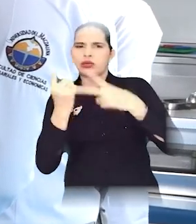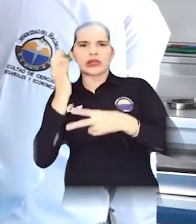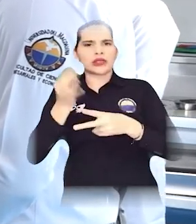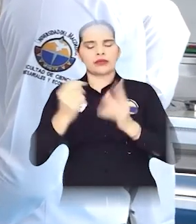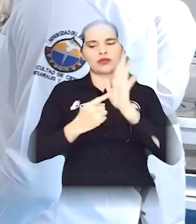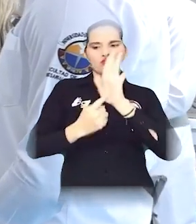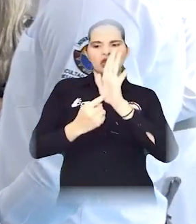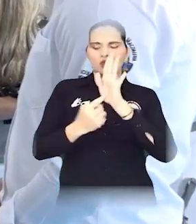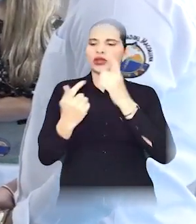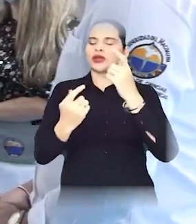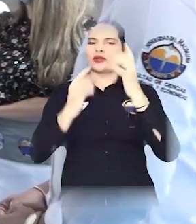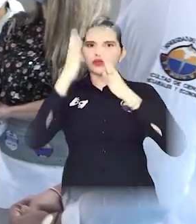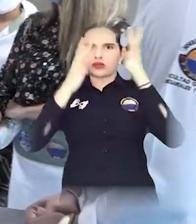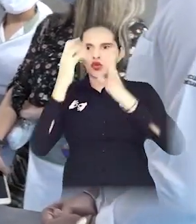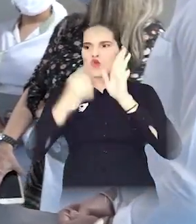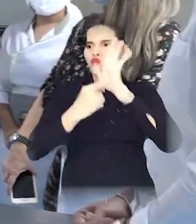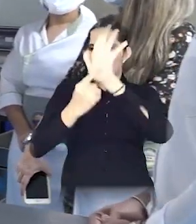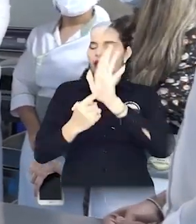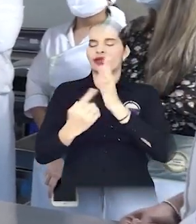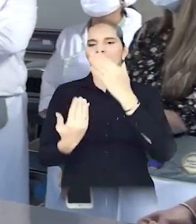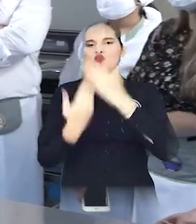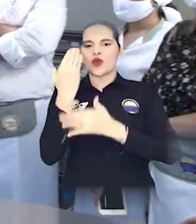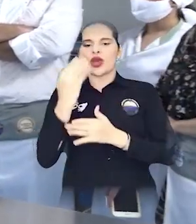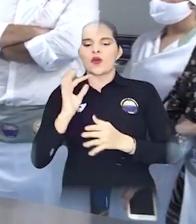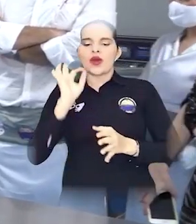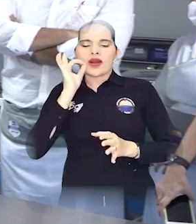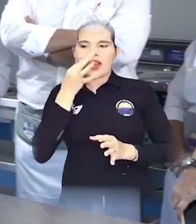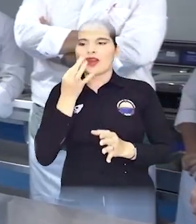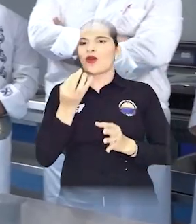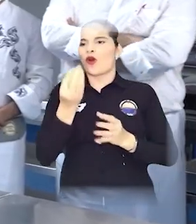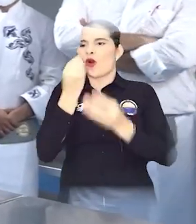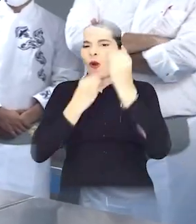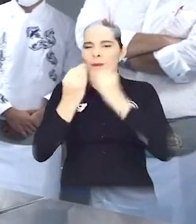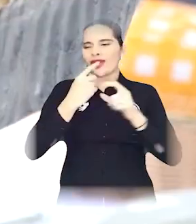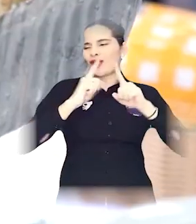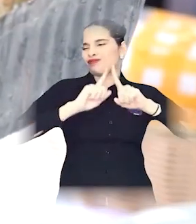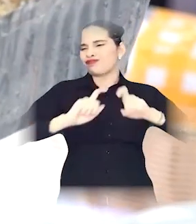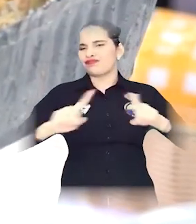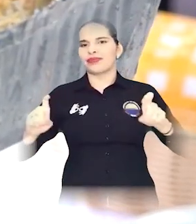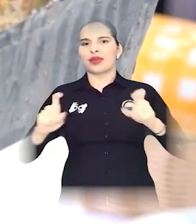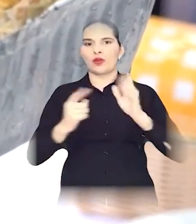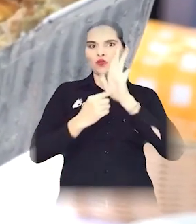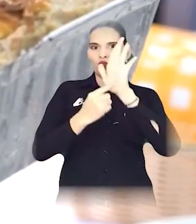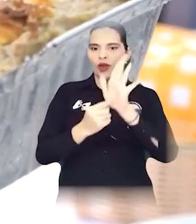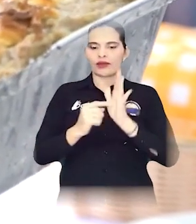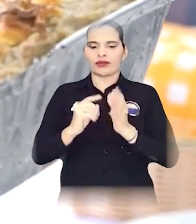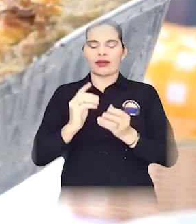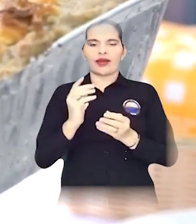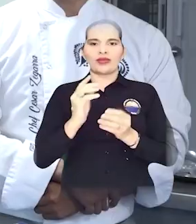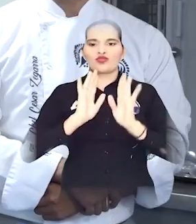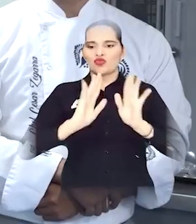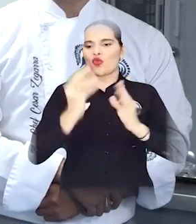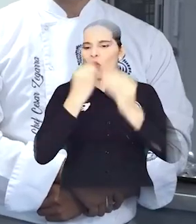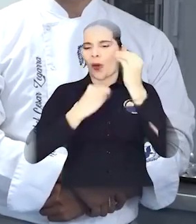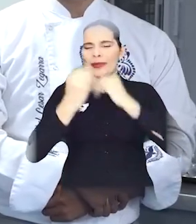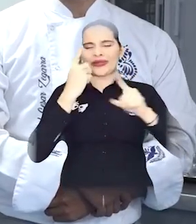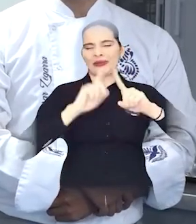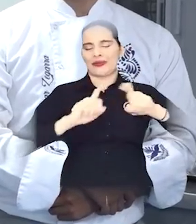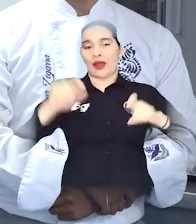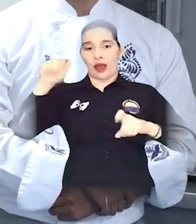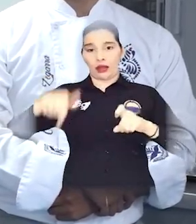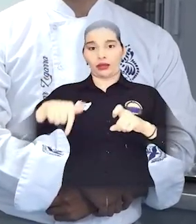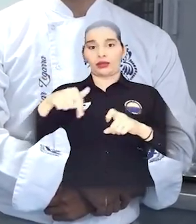de innovación para buscar nuevas formas de preparar nuestros sabores, nuevas formas de descubrirlos. Y que sea un movimiento de innovación